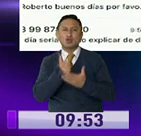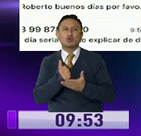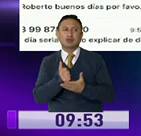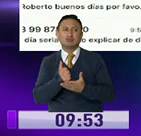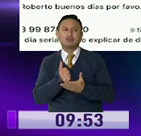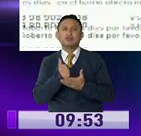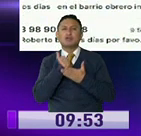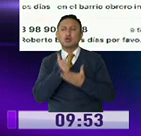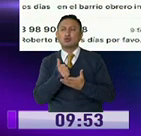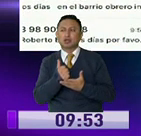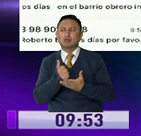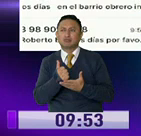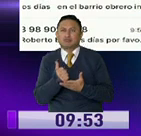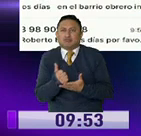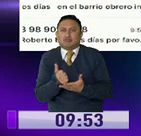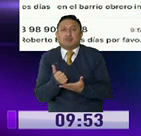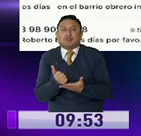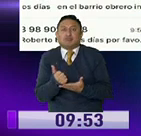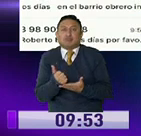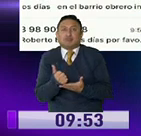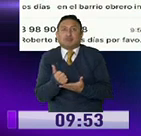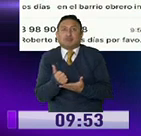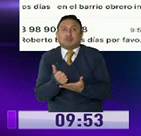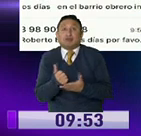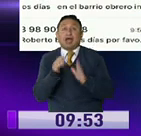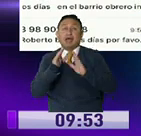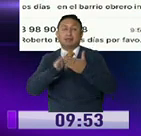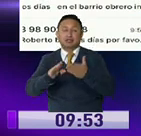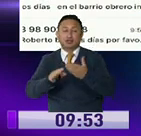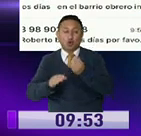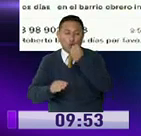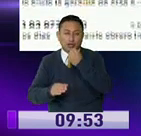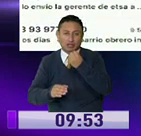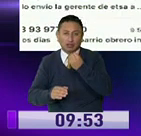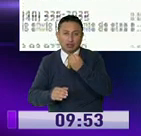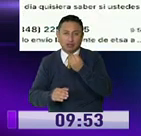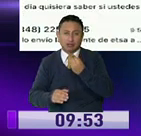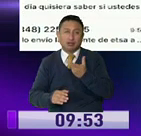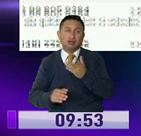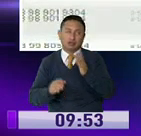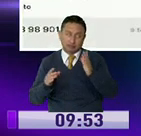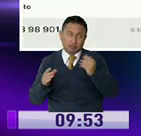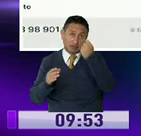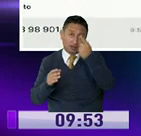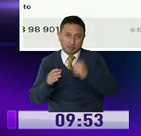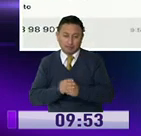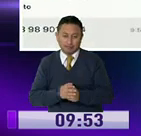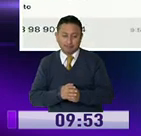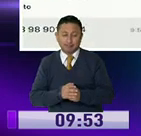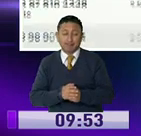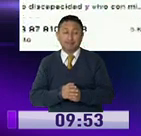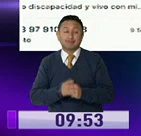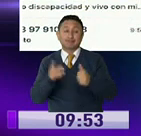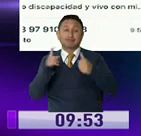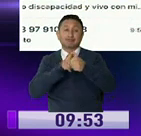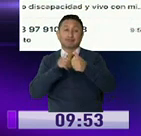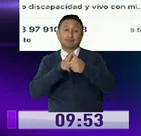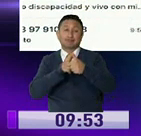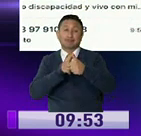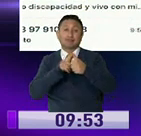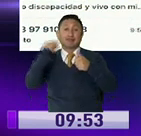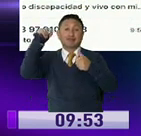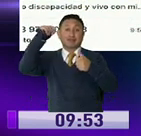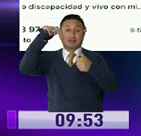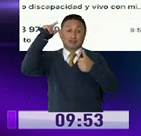genérico. ¿Cómo? Ah, kits de comida, me está diciendo. Es lo que decimos. Verá, tiene dos caminos. Uno, ella